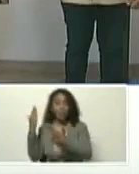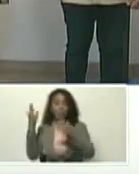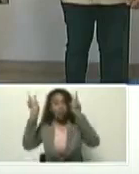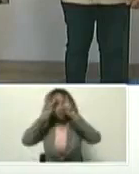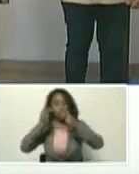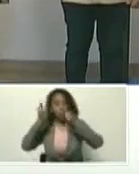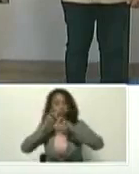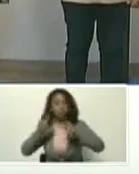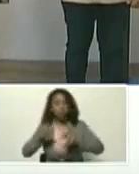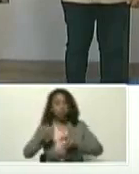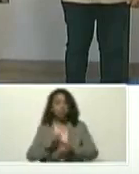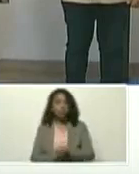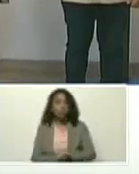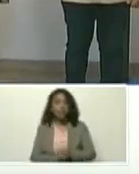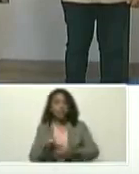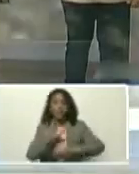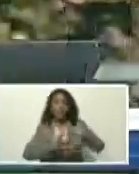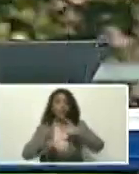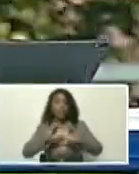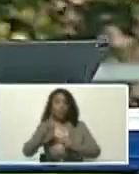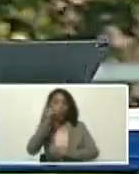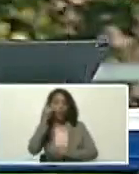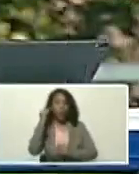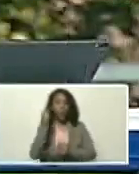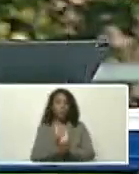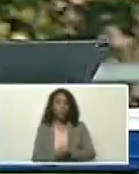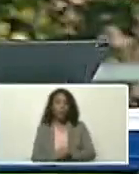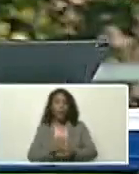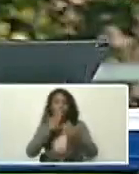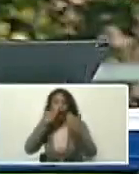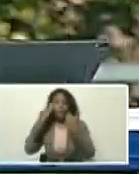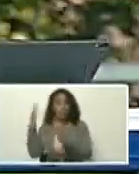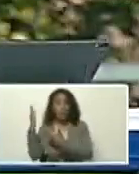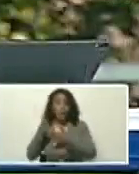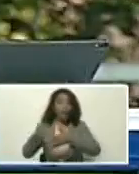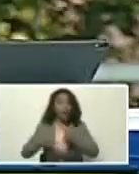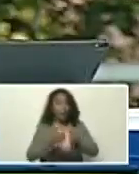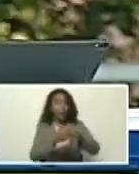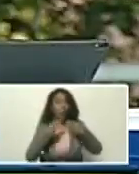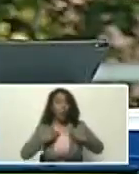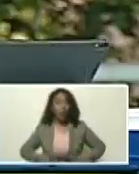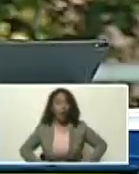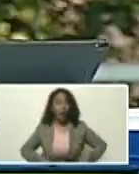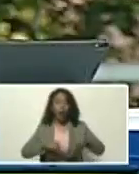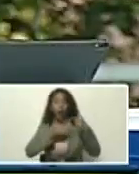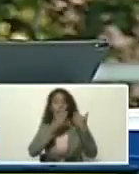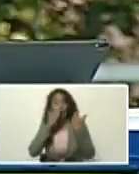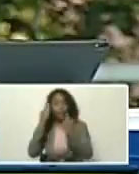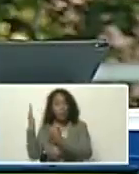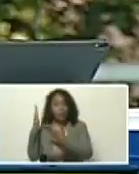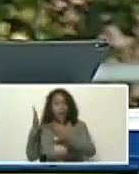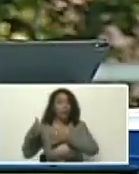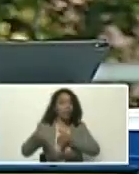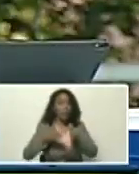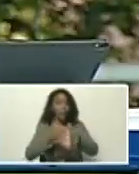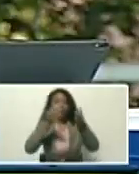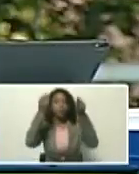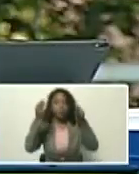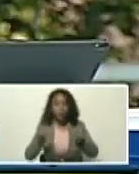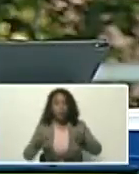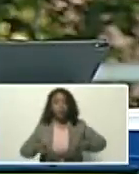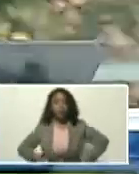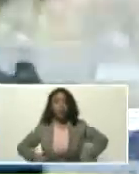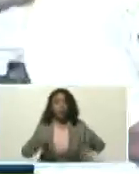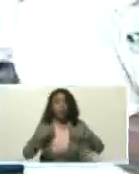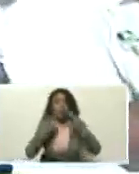investigadores, investigadoras, científicos, científicas, este es el camino, la humanidad, este es el camino correcto, de la vida,